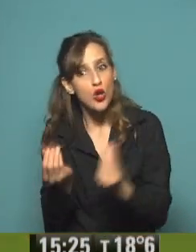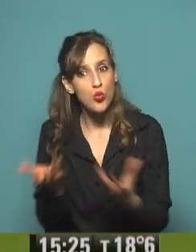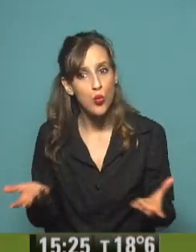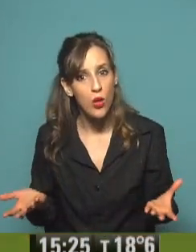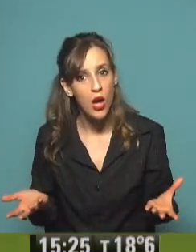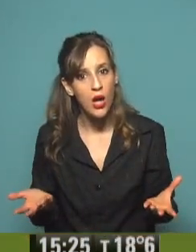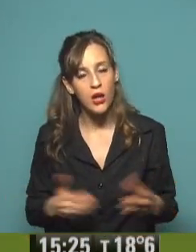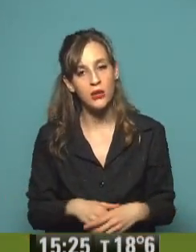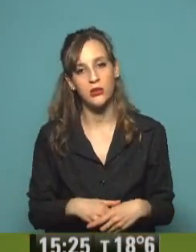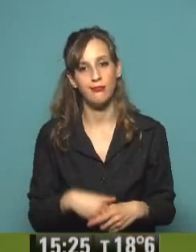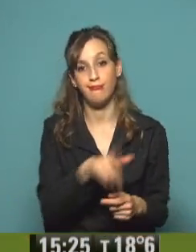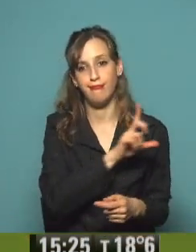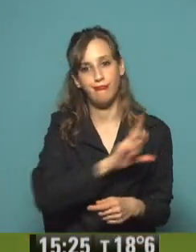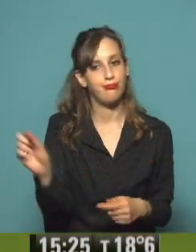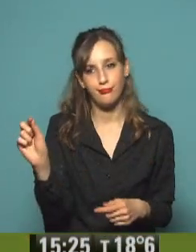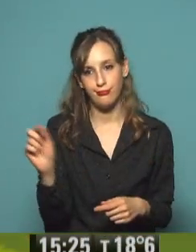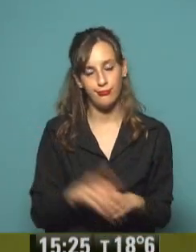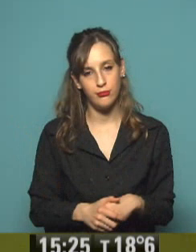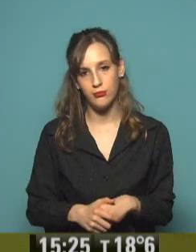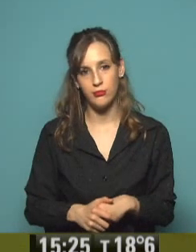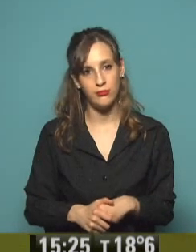¡Retirada! ¡Retirada!